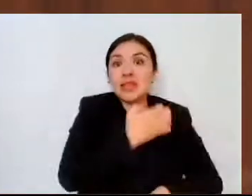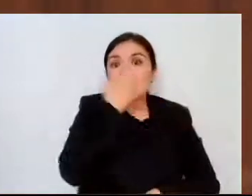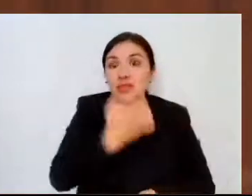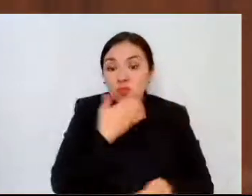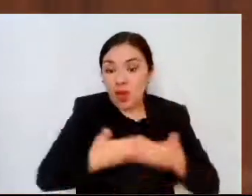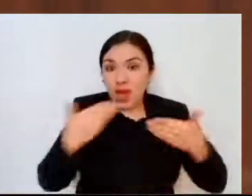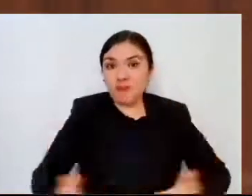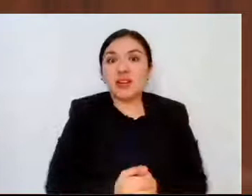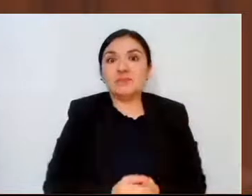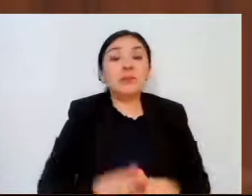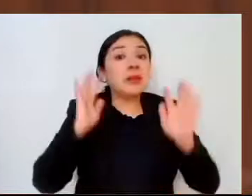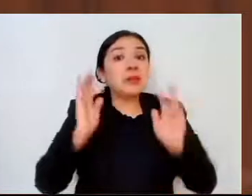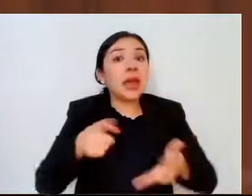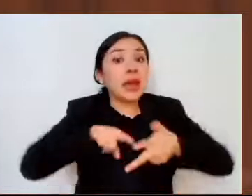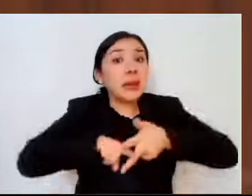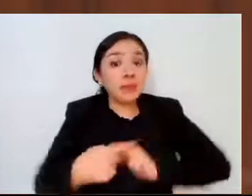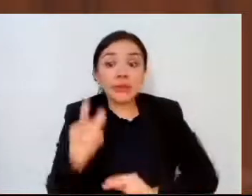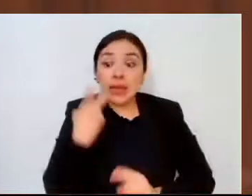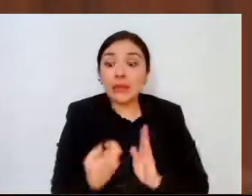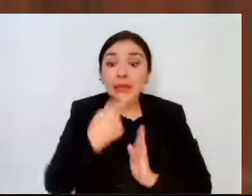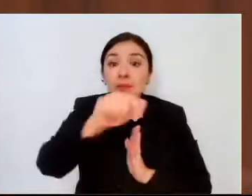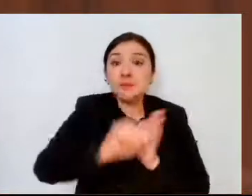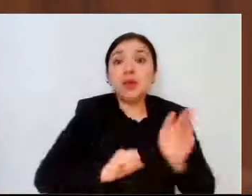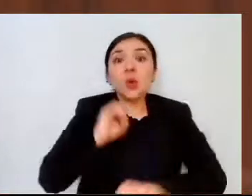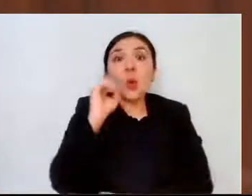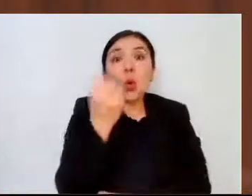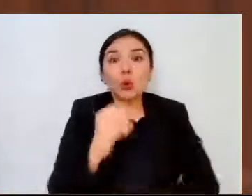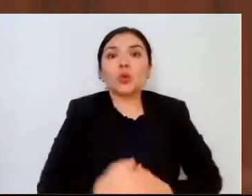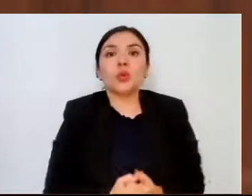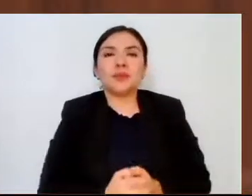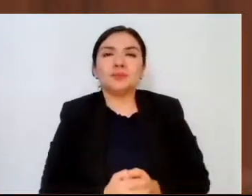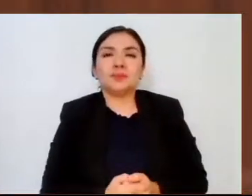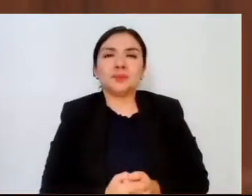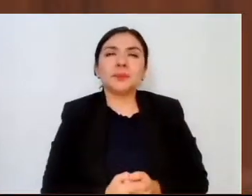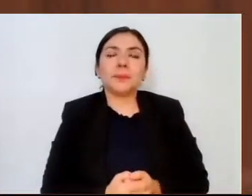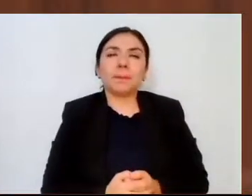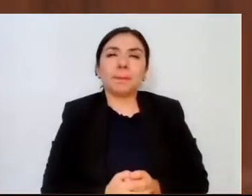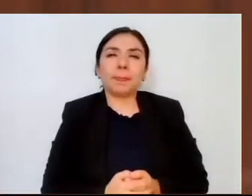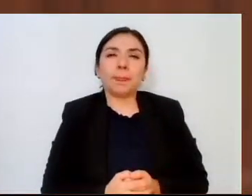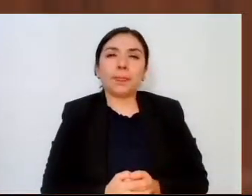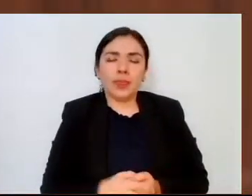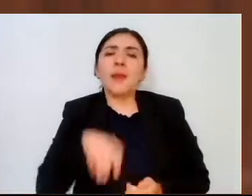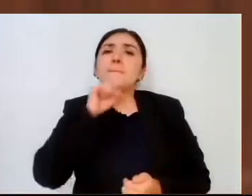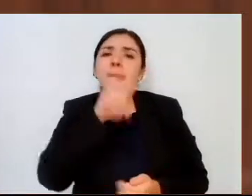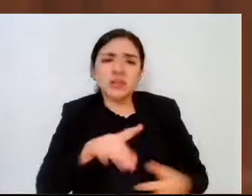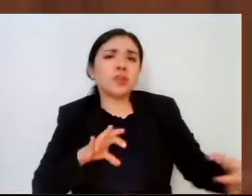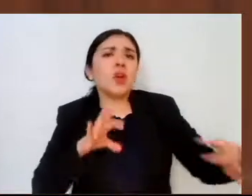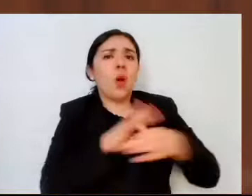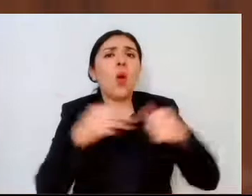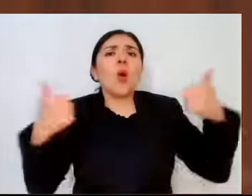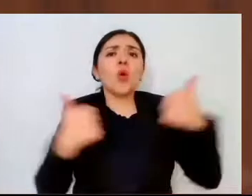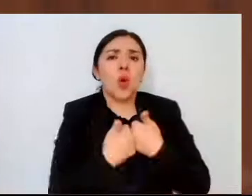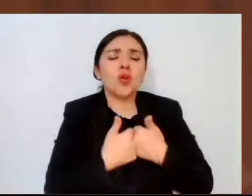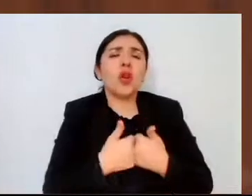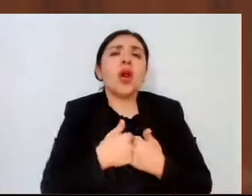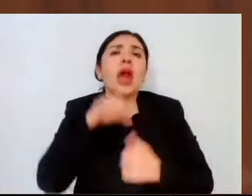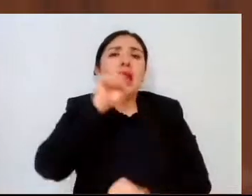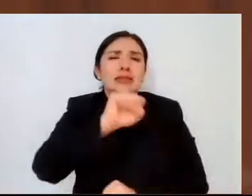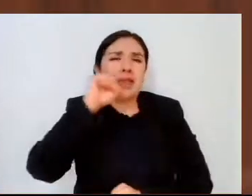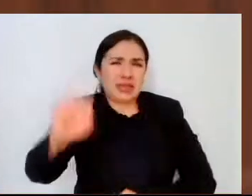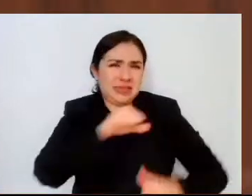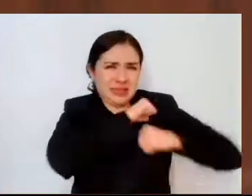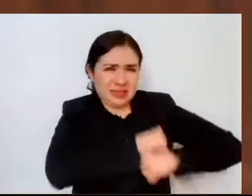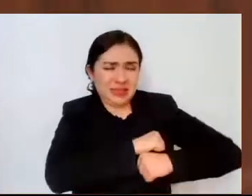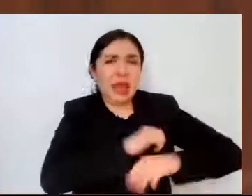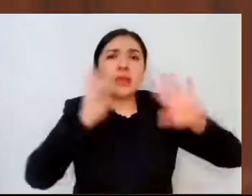Iniciamos en este mes de octubre. De manera coordinada con la Secretaría de Salud, se implementó